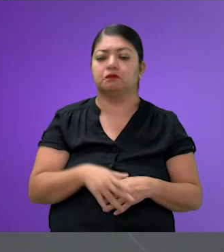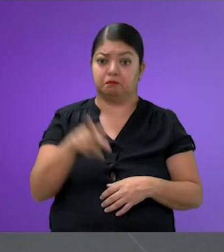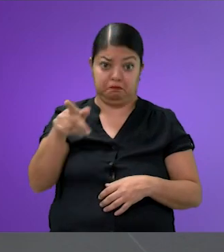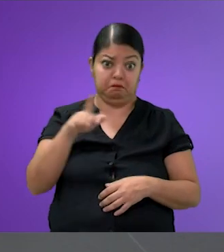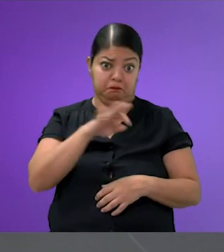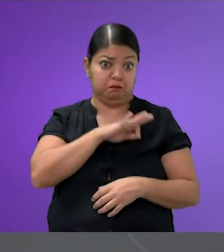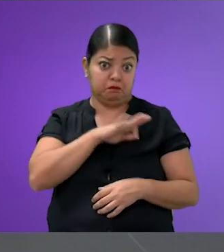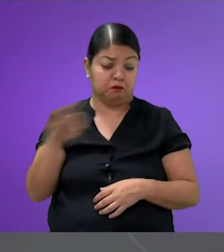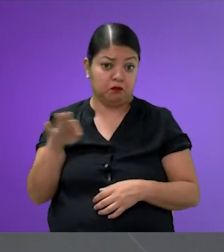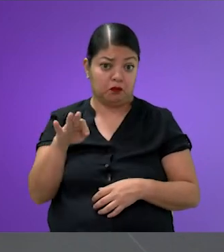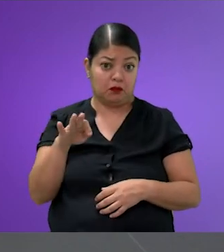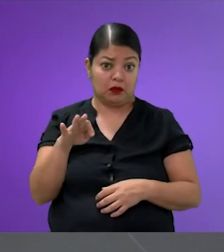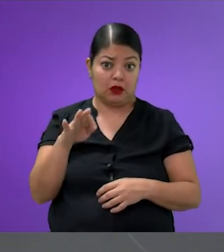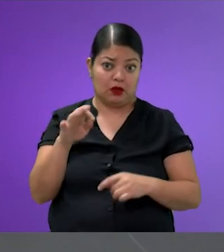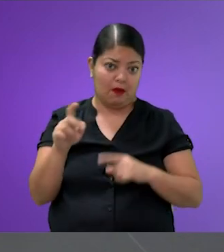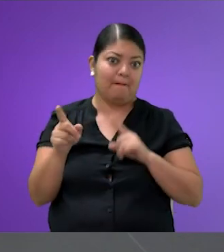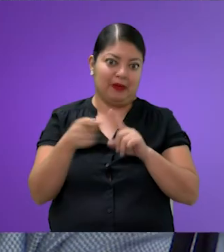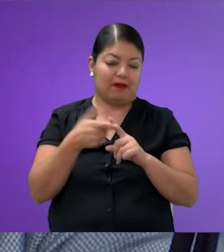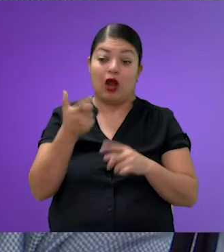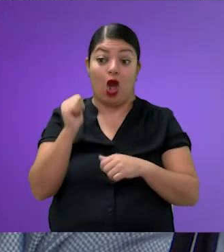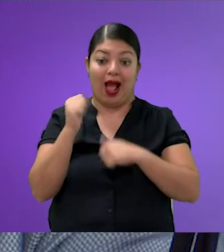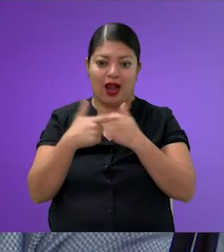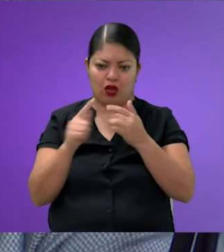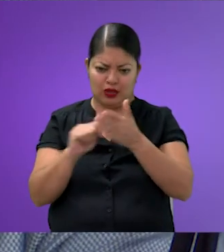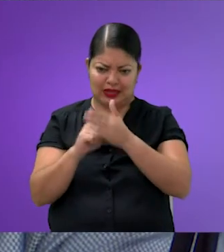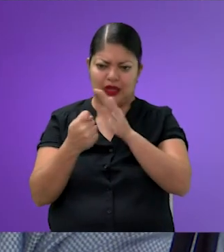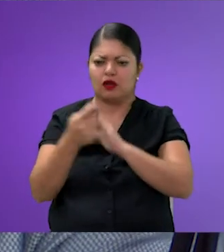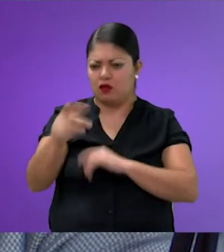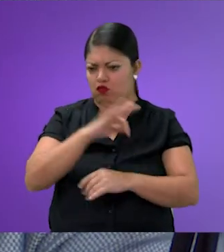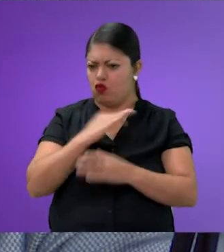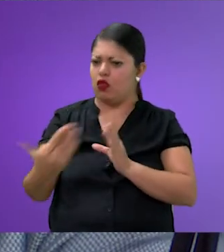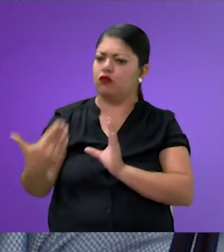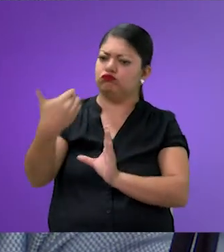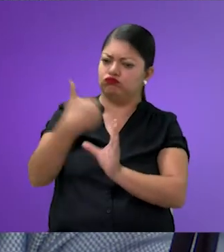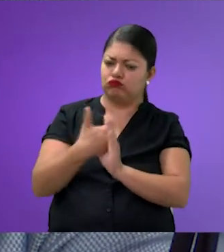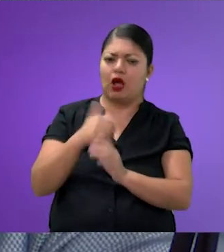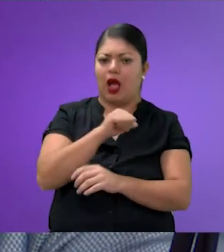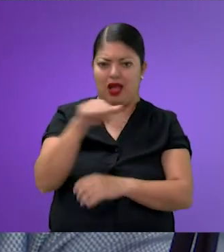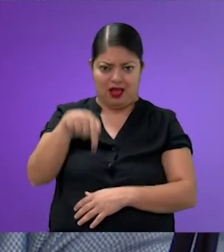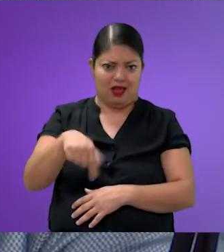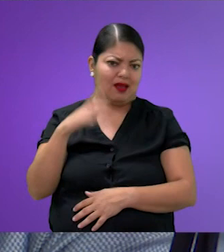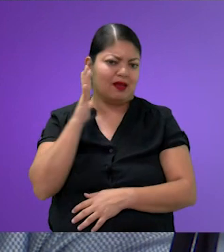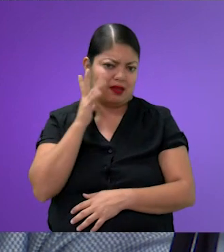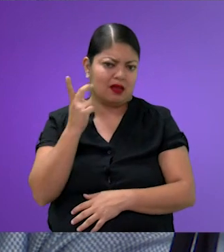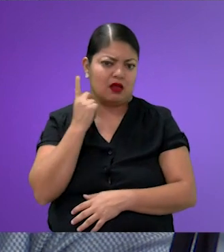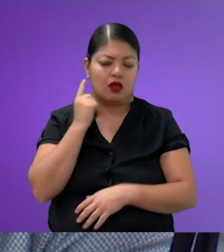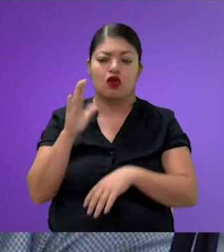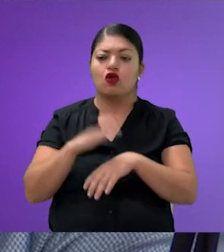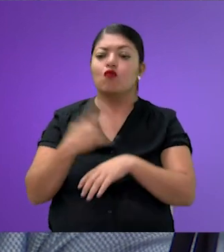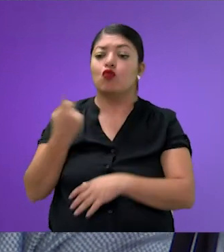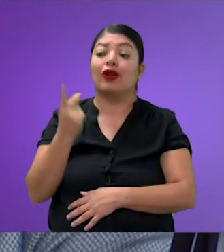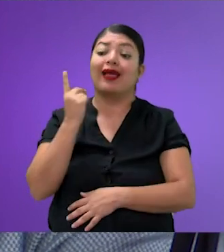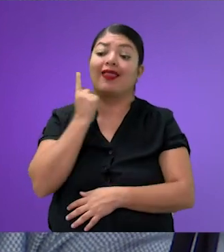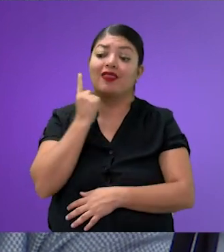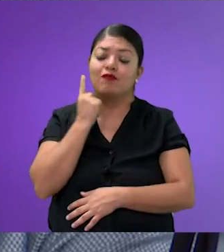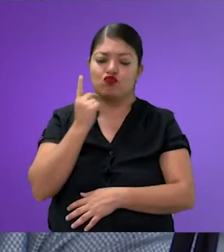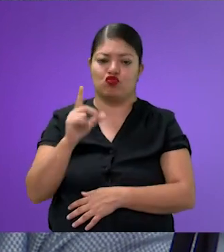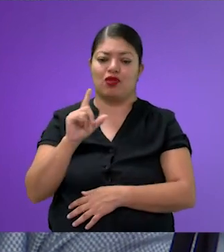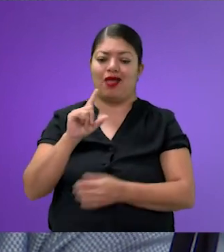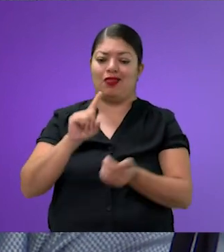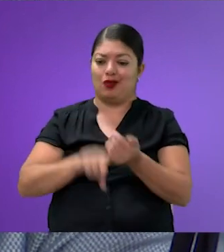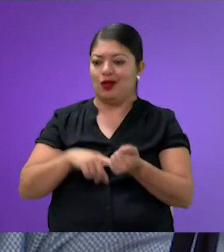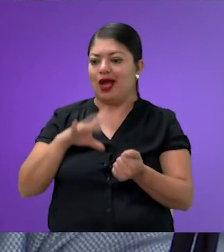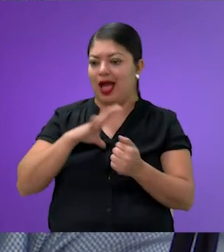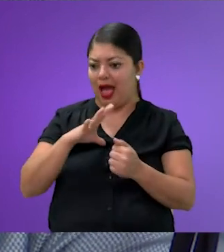principio, sobre todo si quieren la parte técnica, aquí a Congreso, porque los diputados que estén involucrados, obviamente los van a